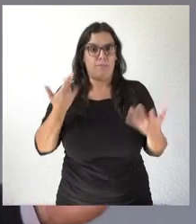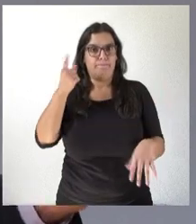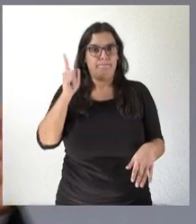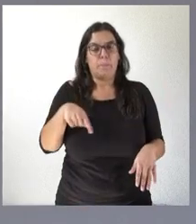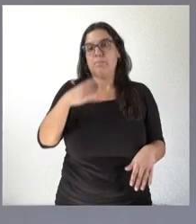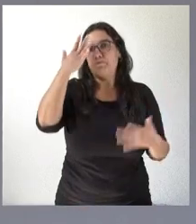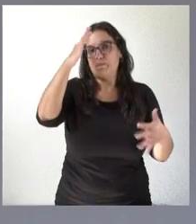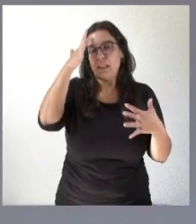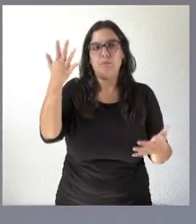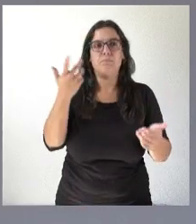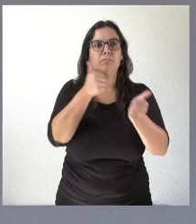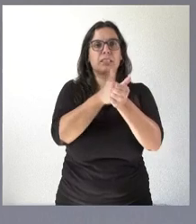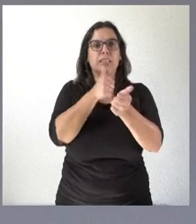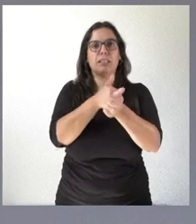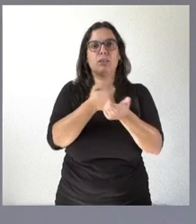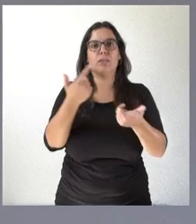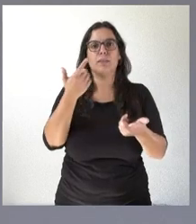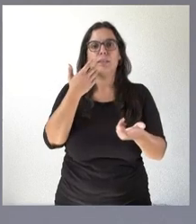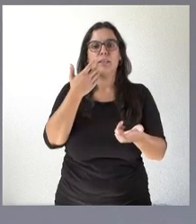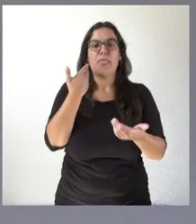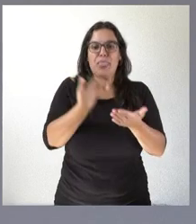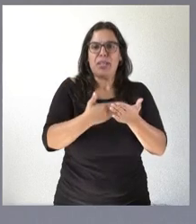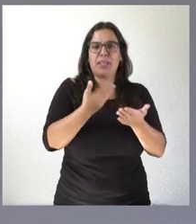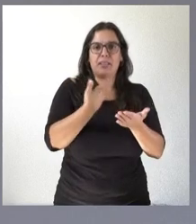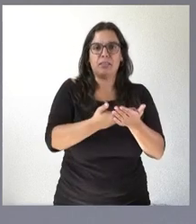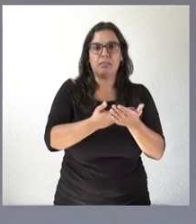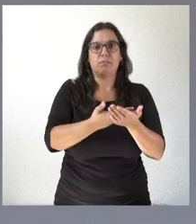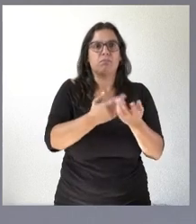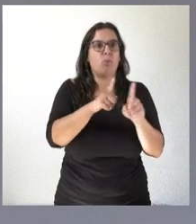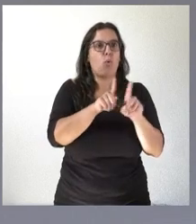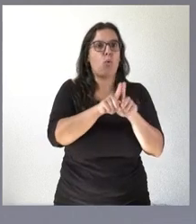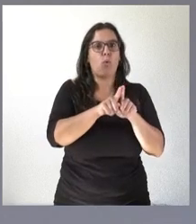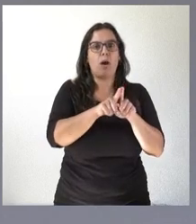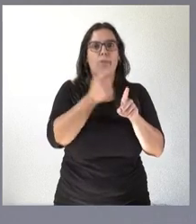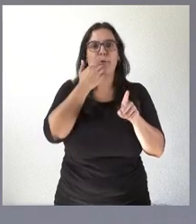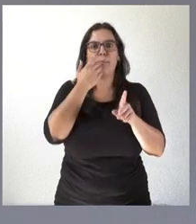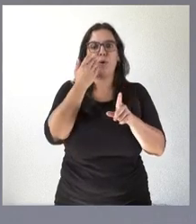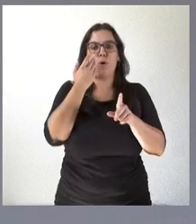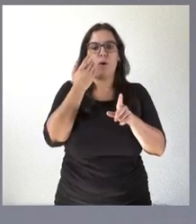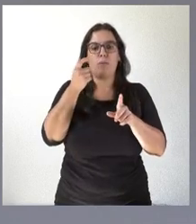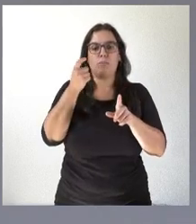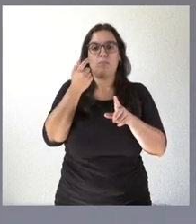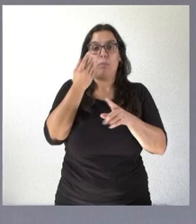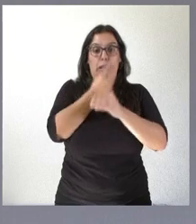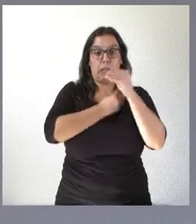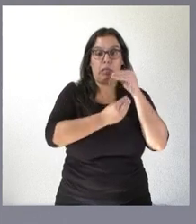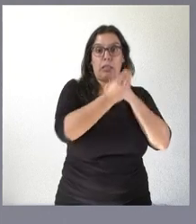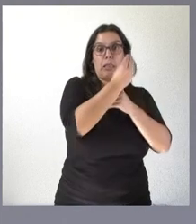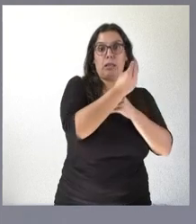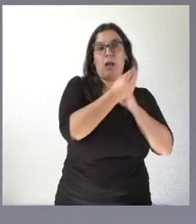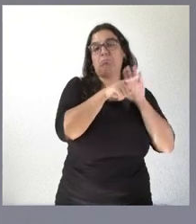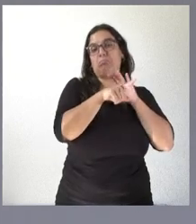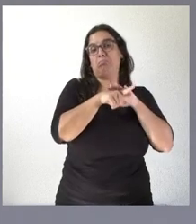un secretario a la par que está certificando una partida de nacimiento que es un trámite administrativo muy